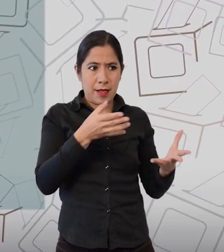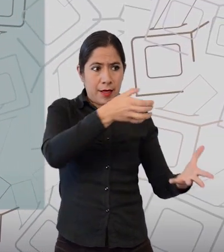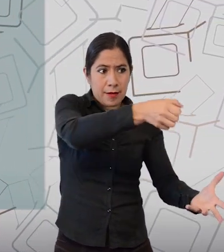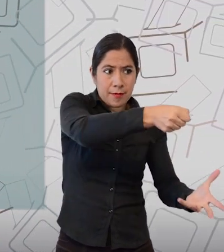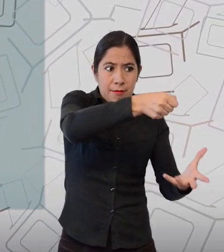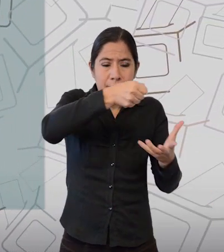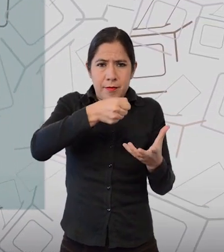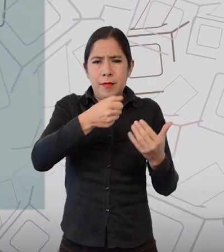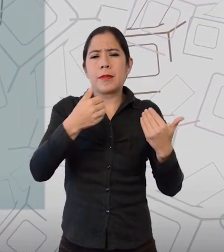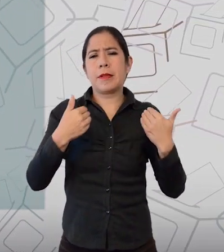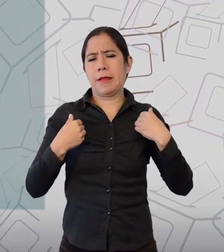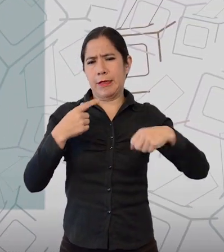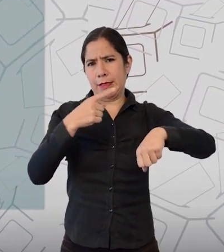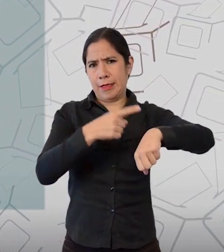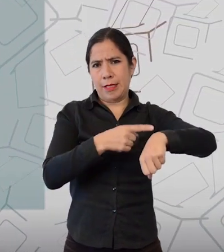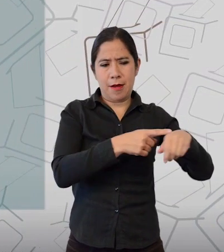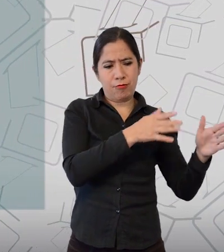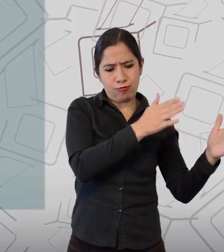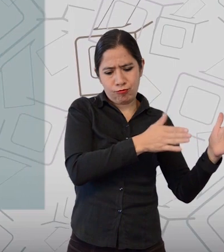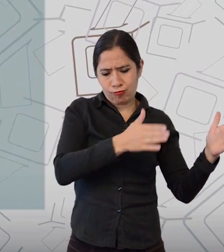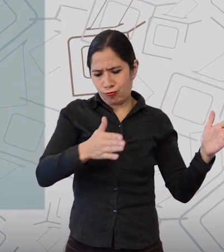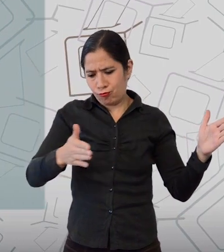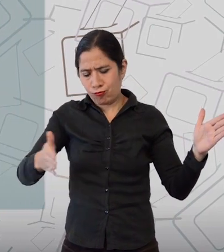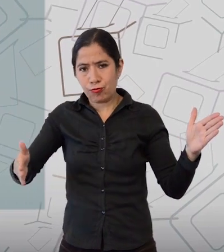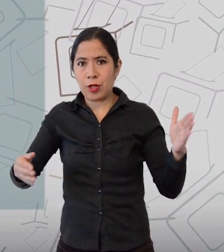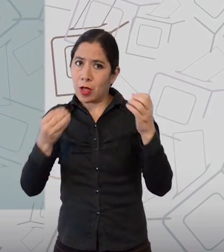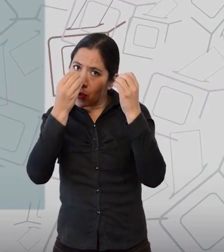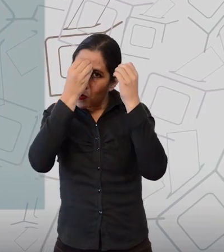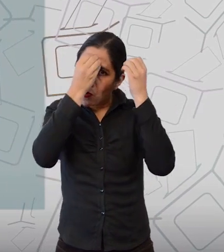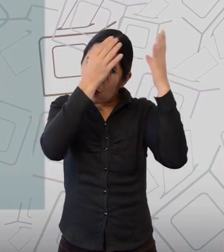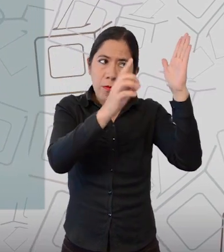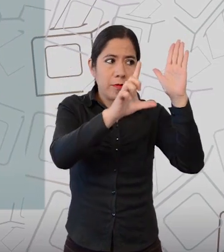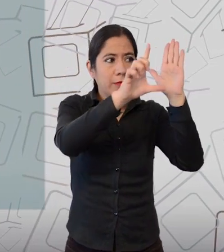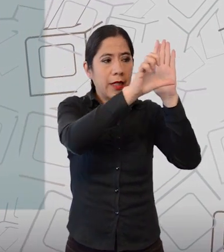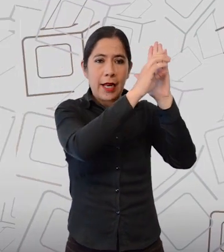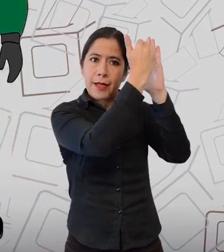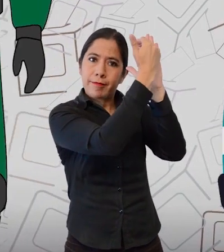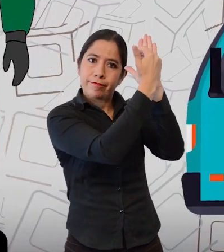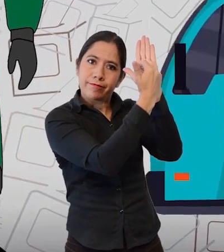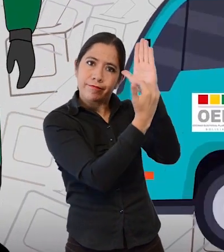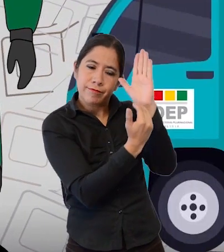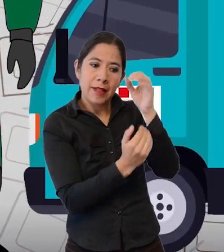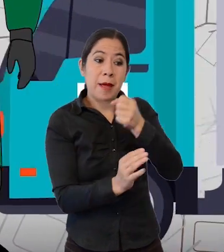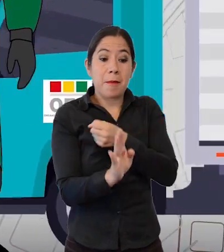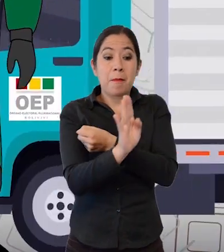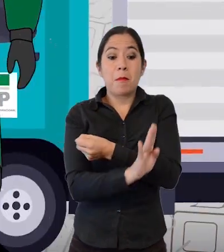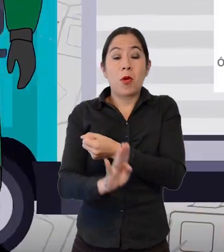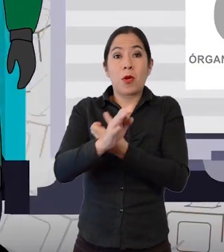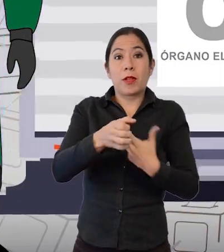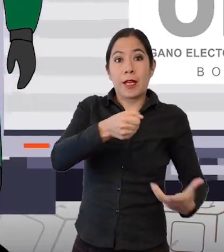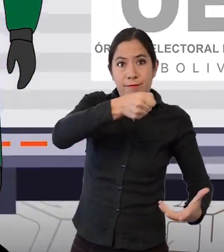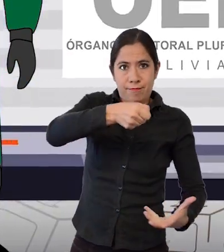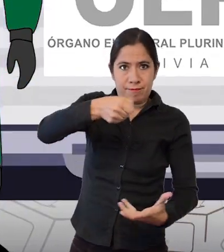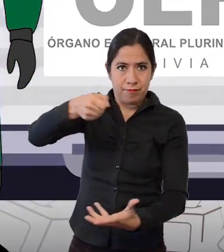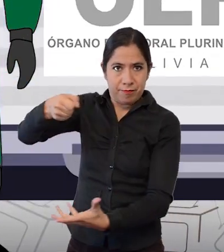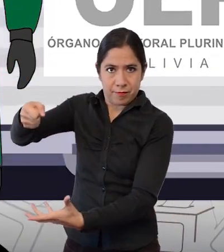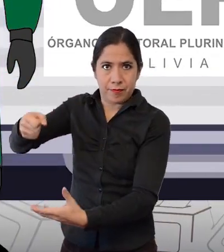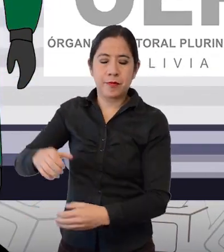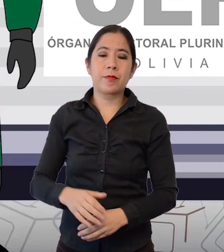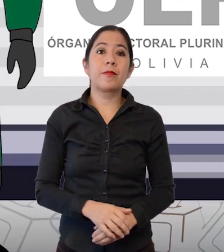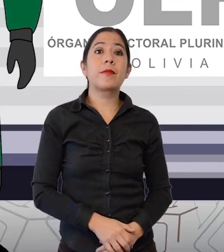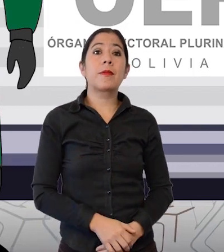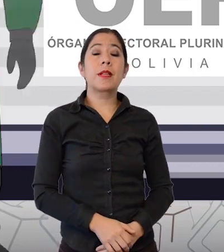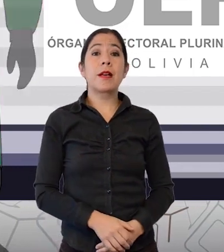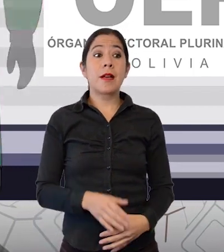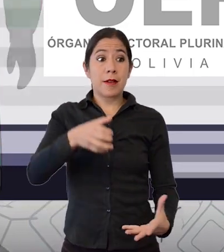electoral en este proceso electoral se lo realizará en cumplimiento a lo establecido en la cadena de custodia.